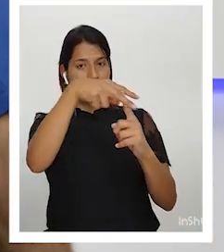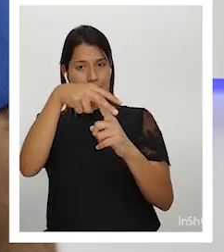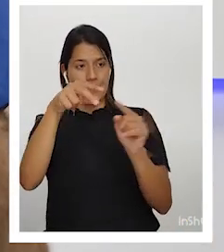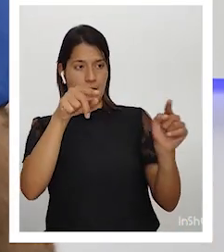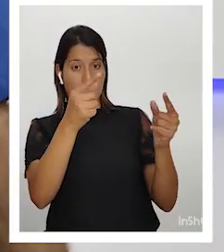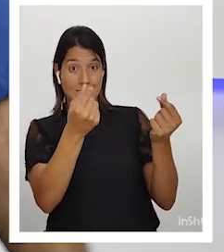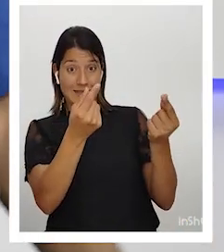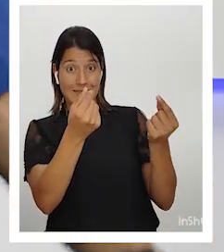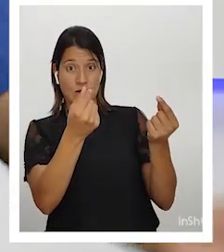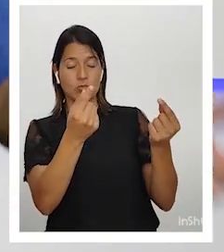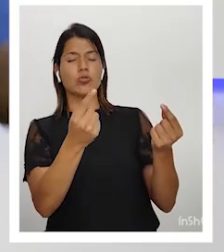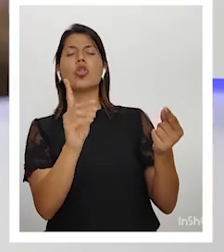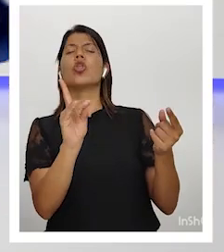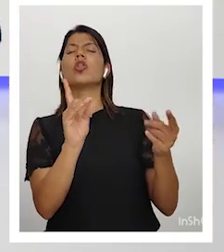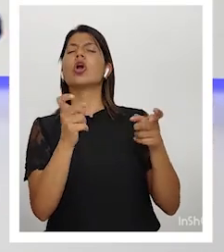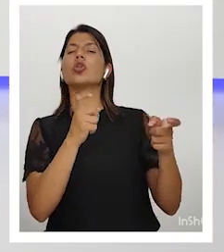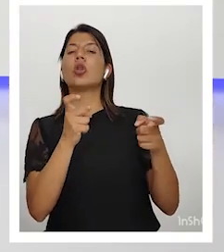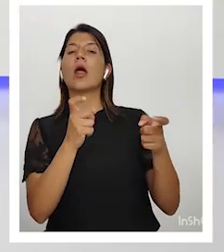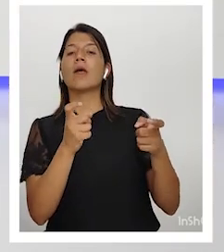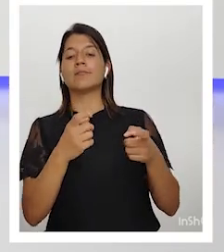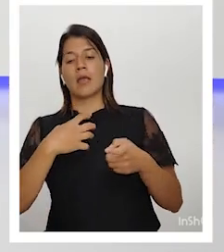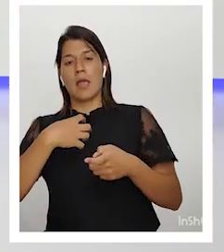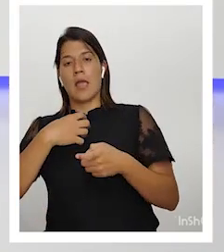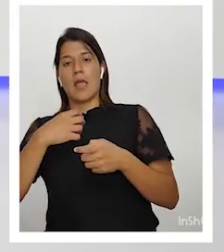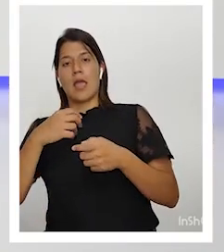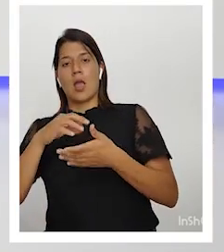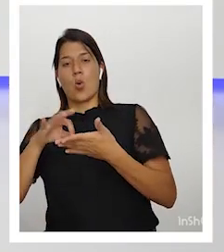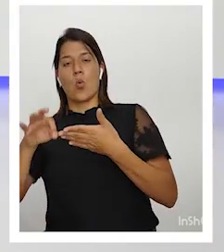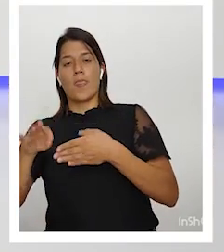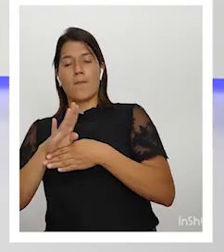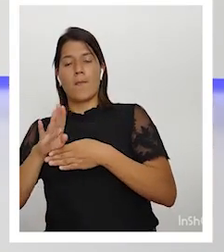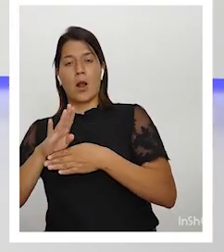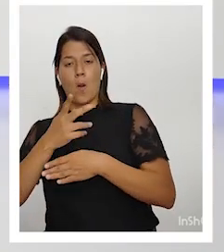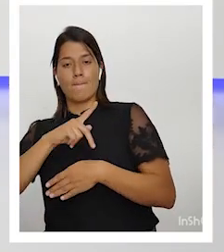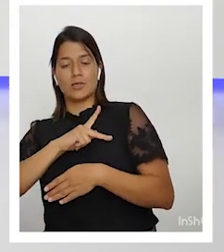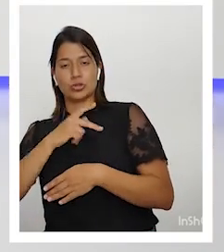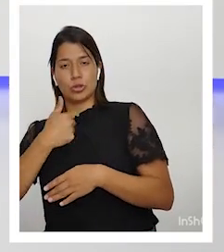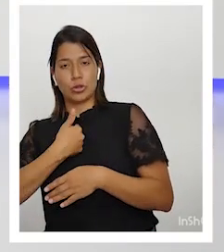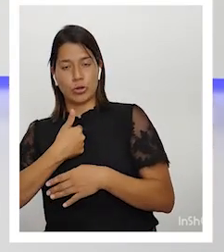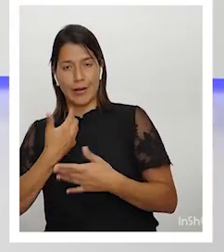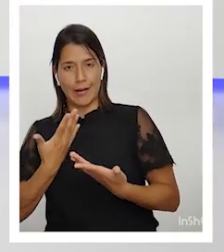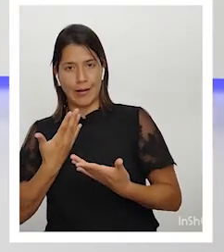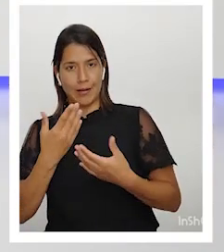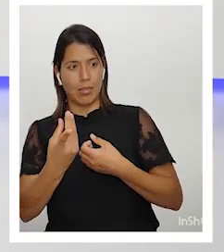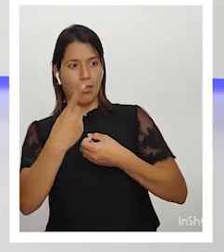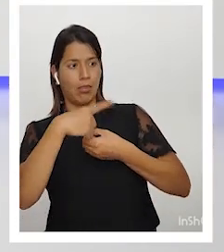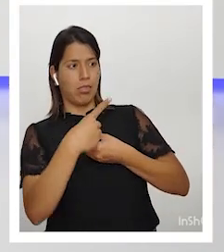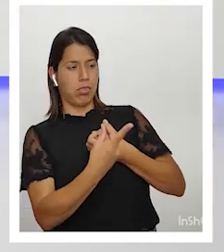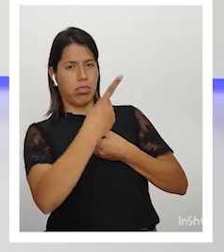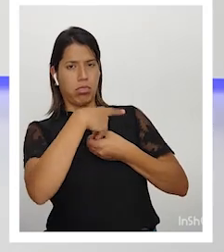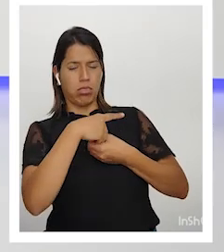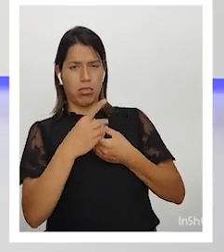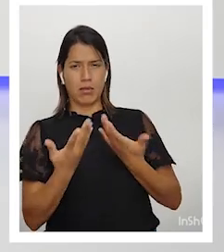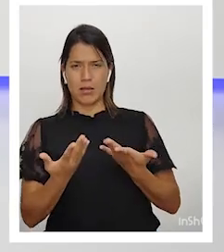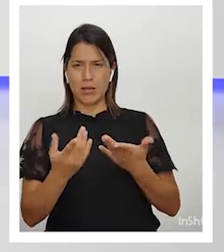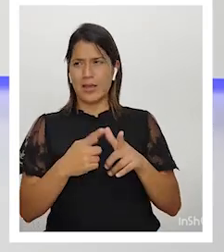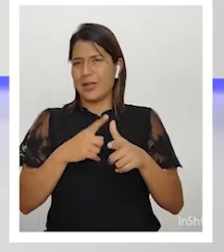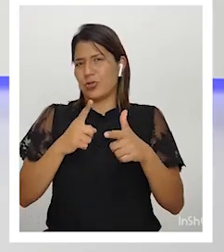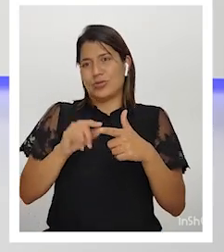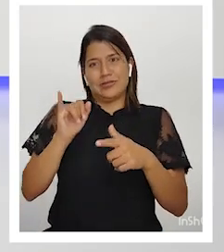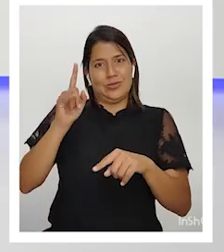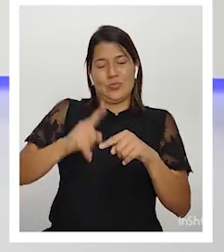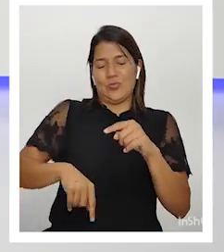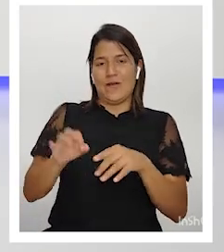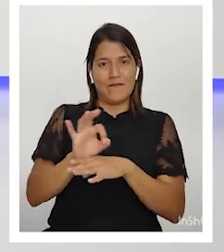es que si vemos el Estado como bienes de difunto que cada uno lo maneja pues la cosa no puede